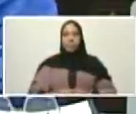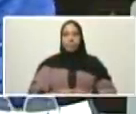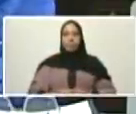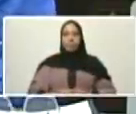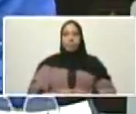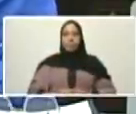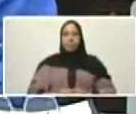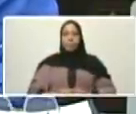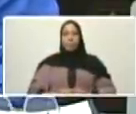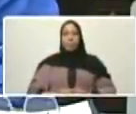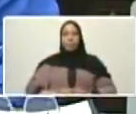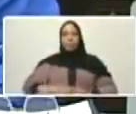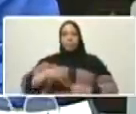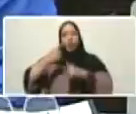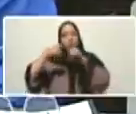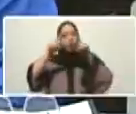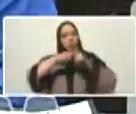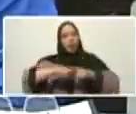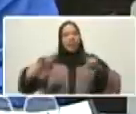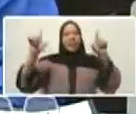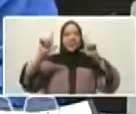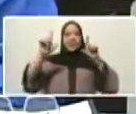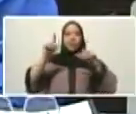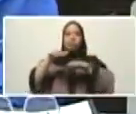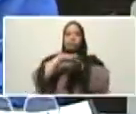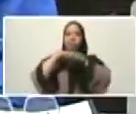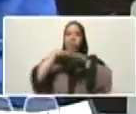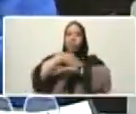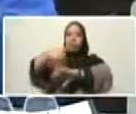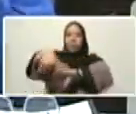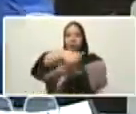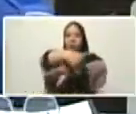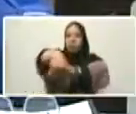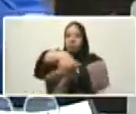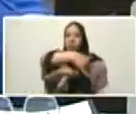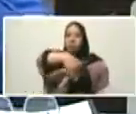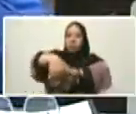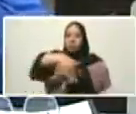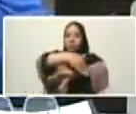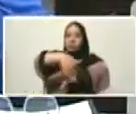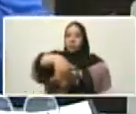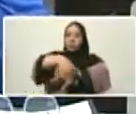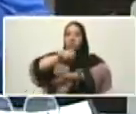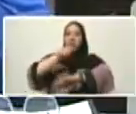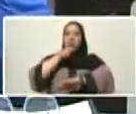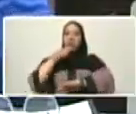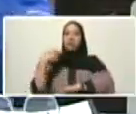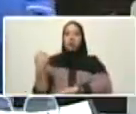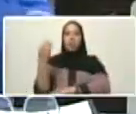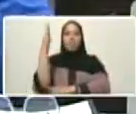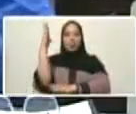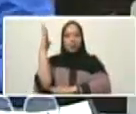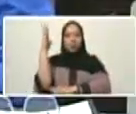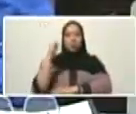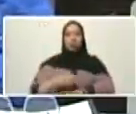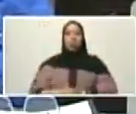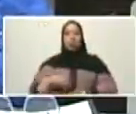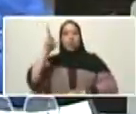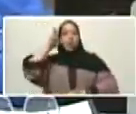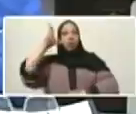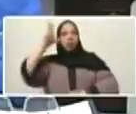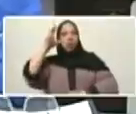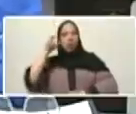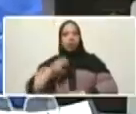actos de los programas permanentes de gobierno de calle hice un pase a Barcelona y escuché